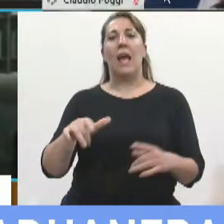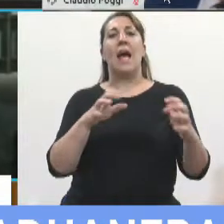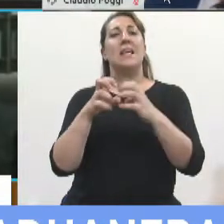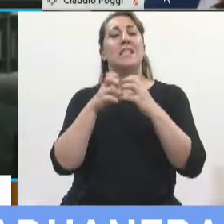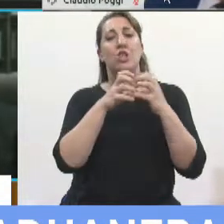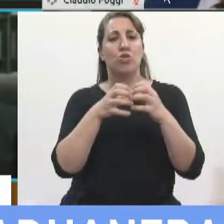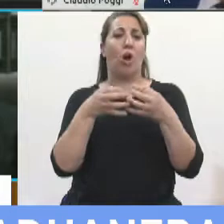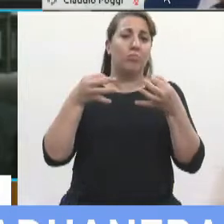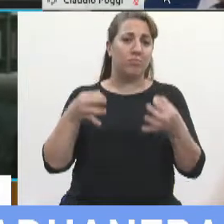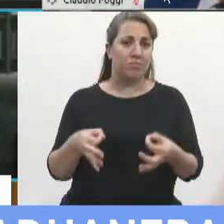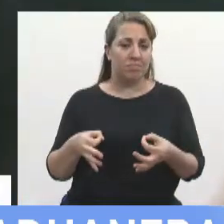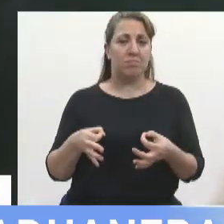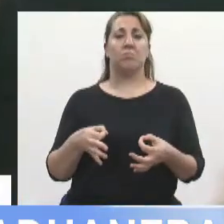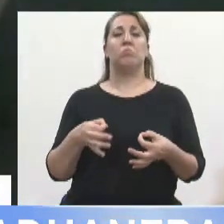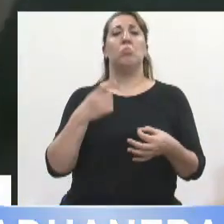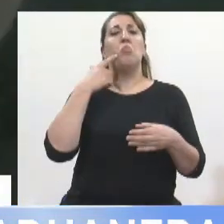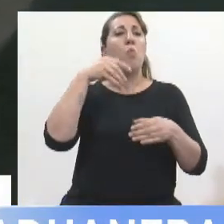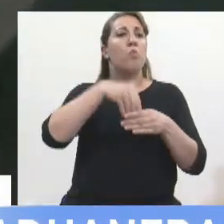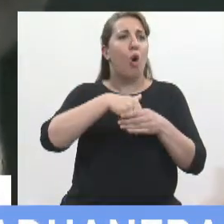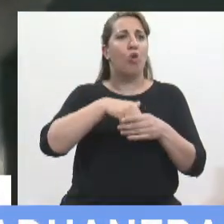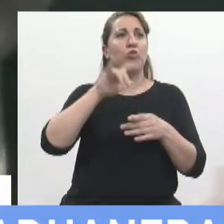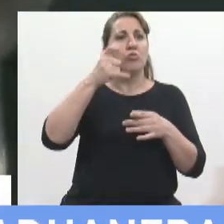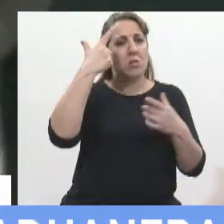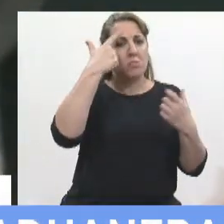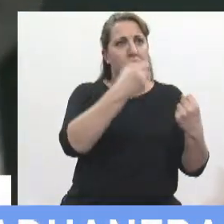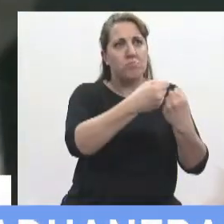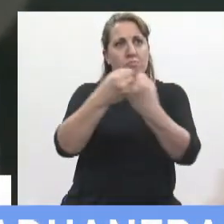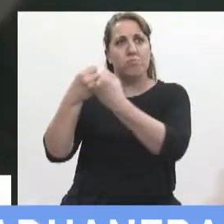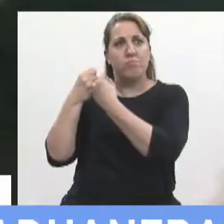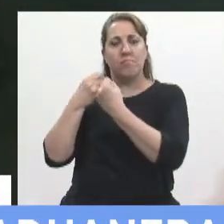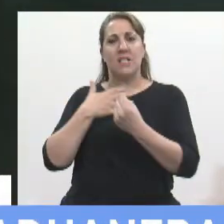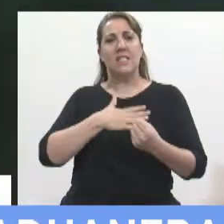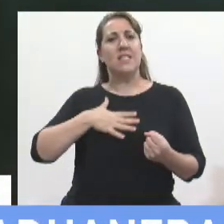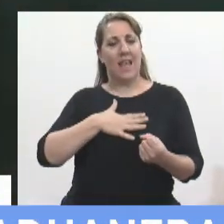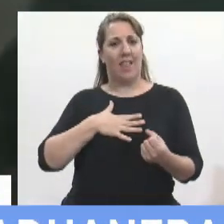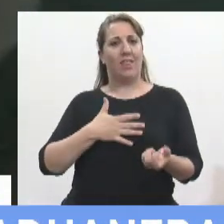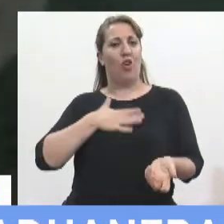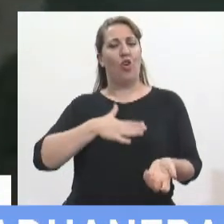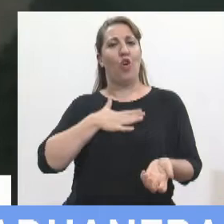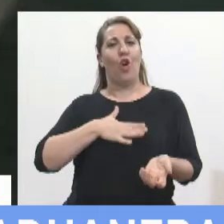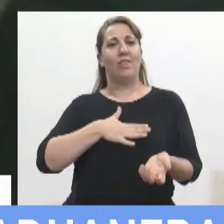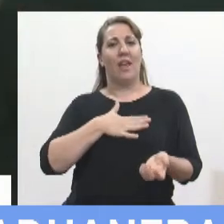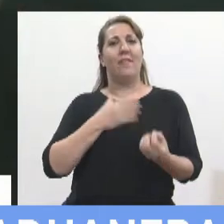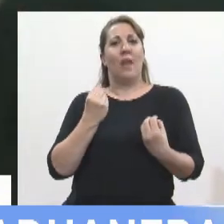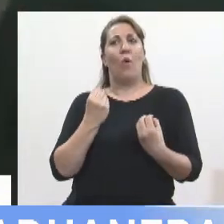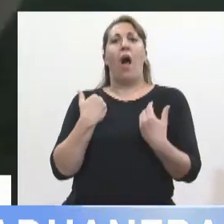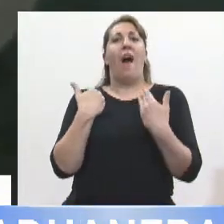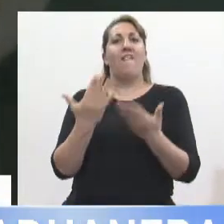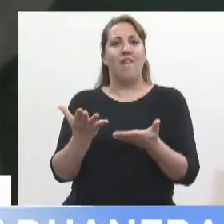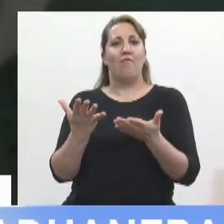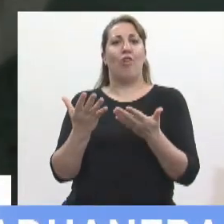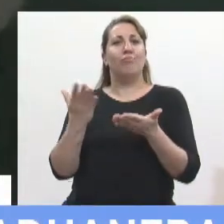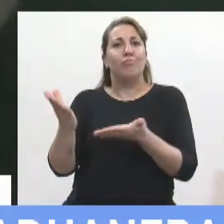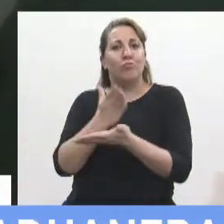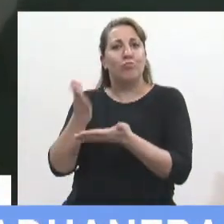amable donde todo se ha votado por unanimidad uno se siente satisfecho cuando favorece a los sectores productivos